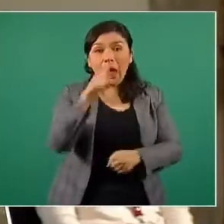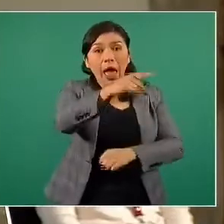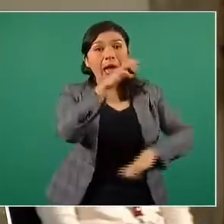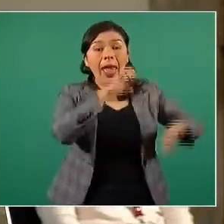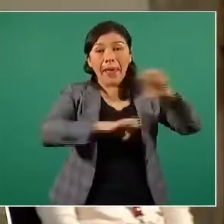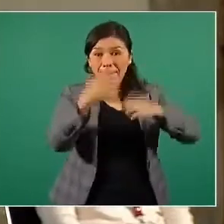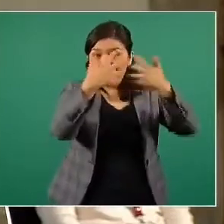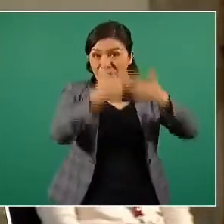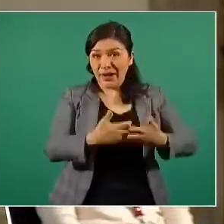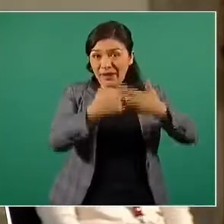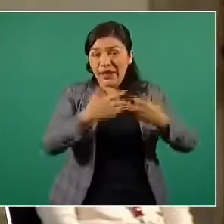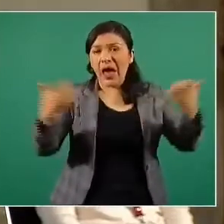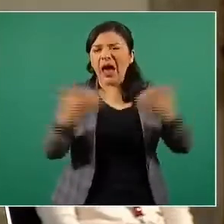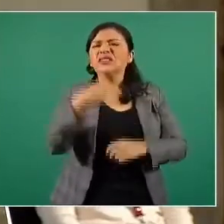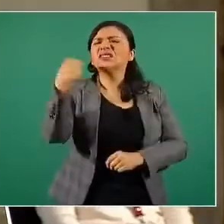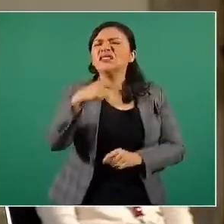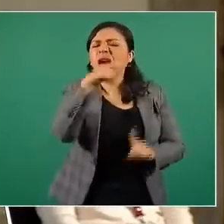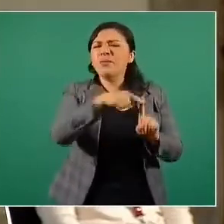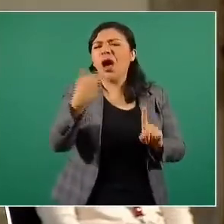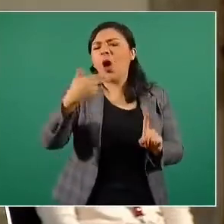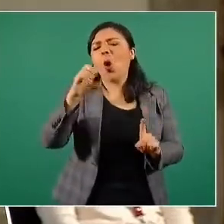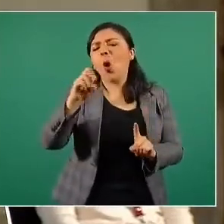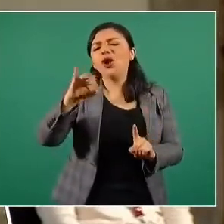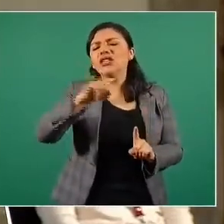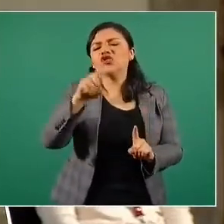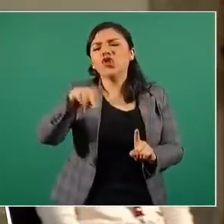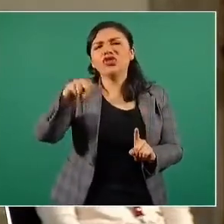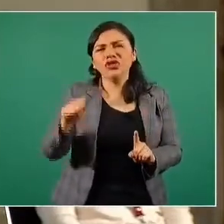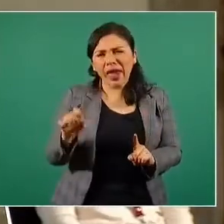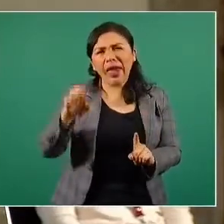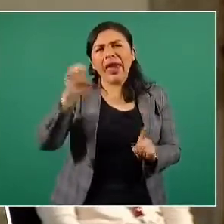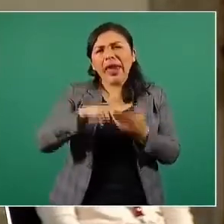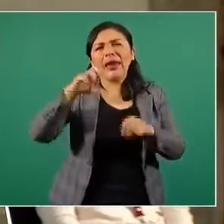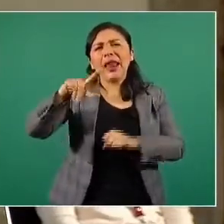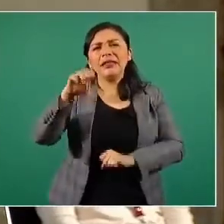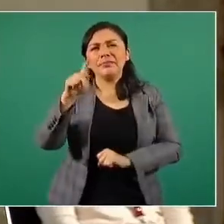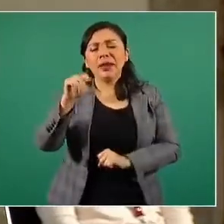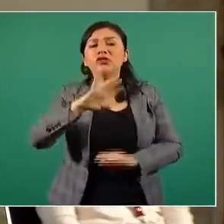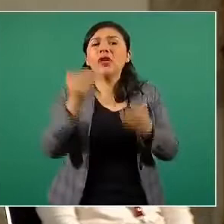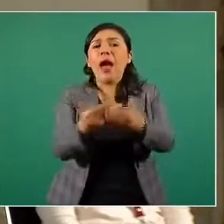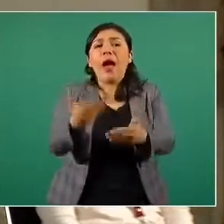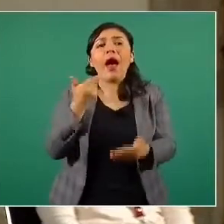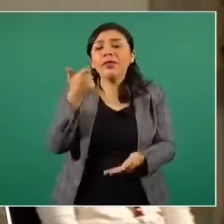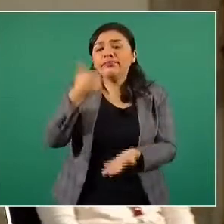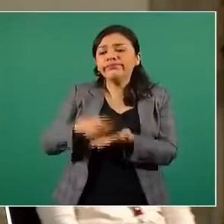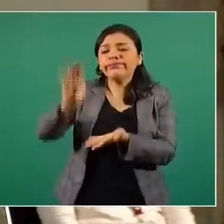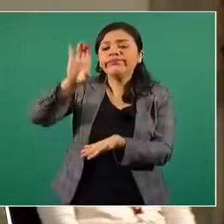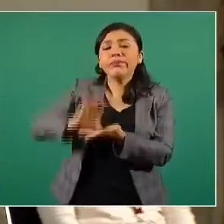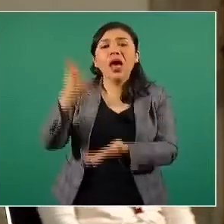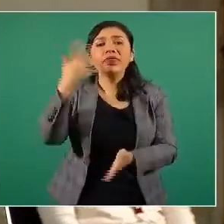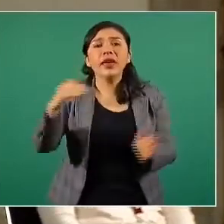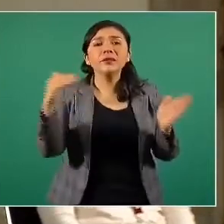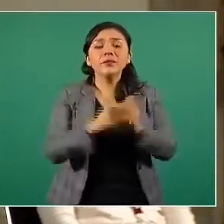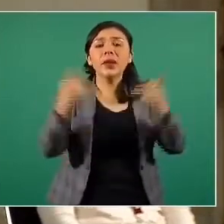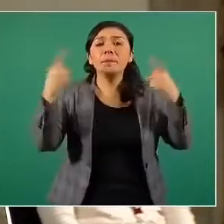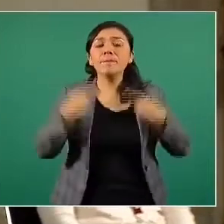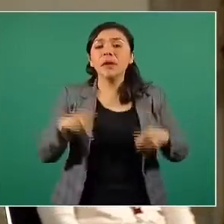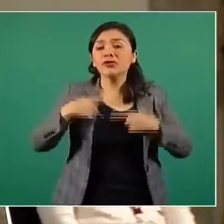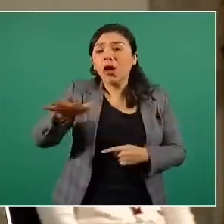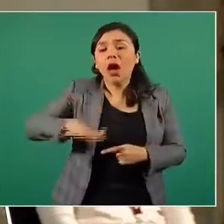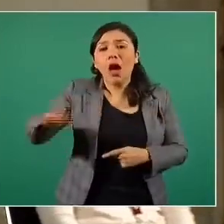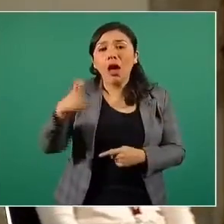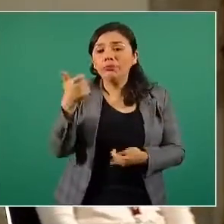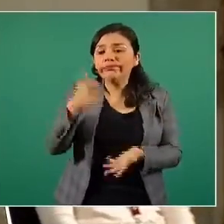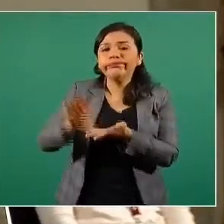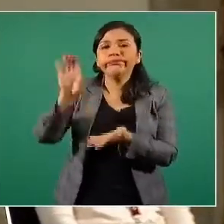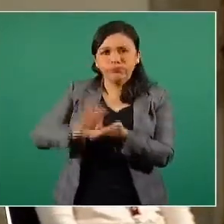desarrolladora denominada Horizontes en el Espacio, adelantó diez mil pesos a los comuneros mediante